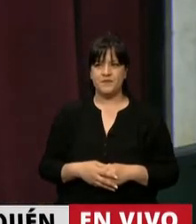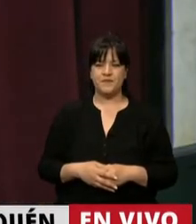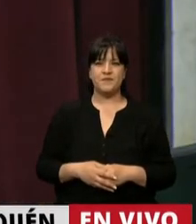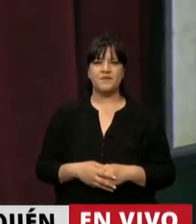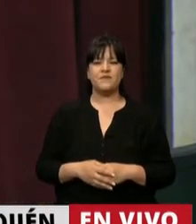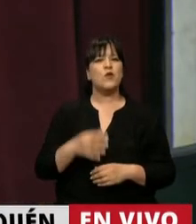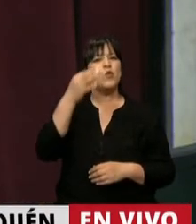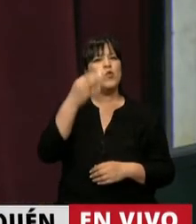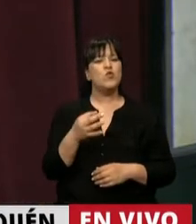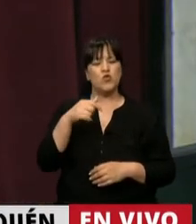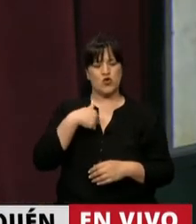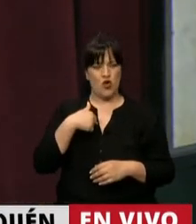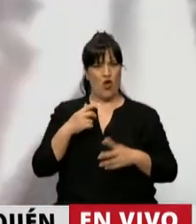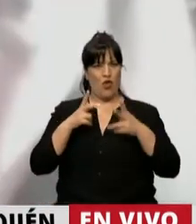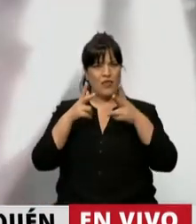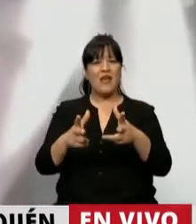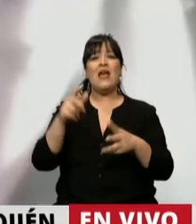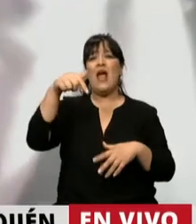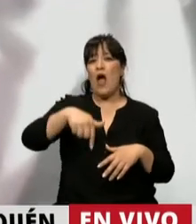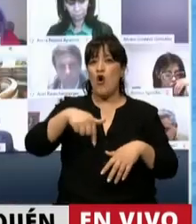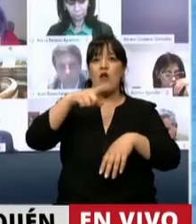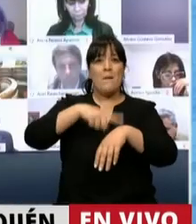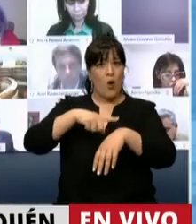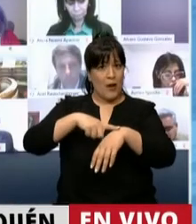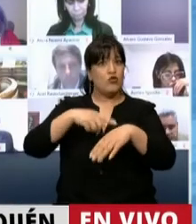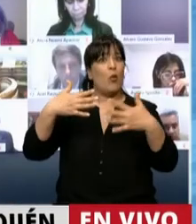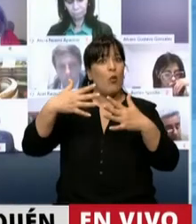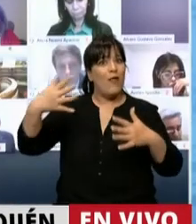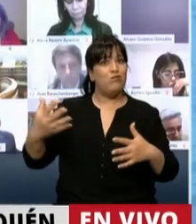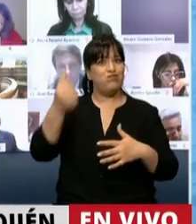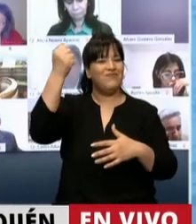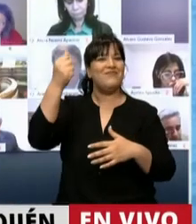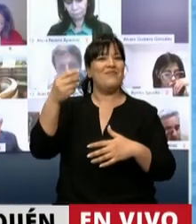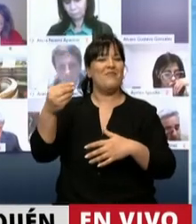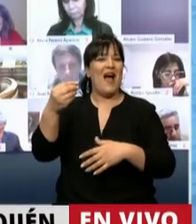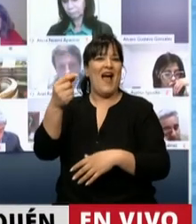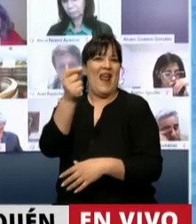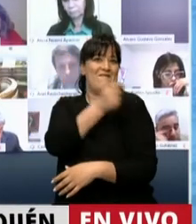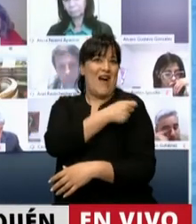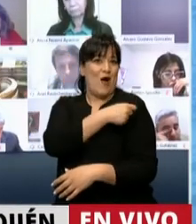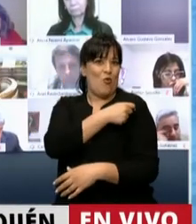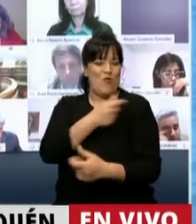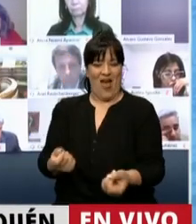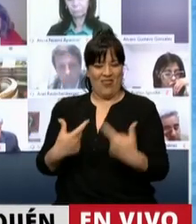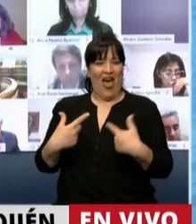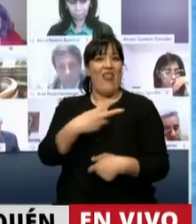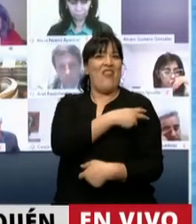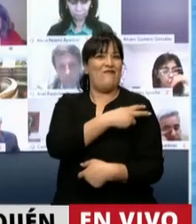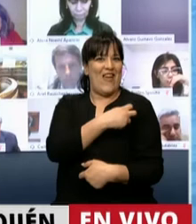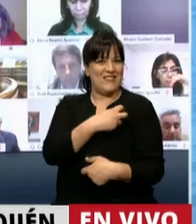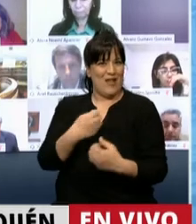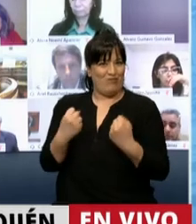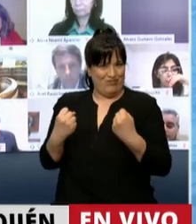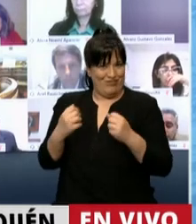Estaba en que tenemos la posibilidad de adquirir la inmunización a través de una vacuna. Una